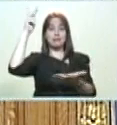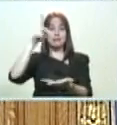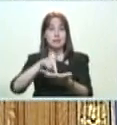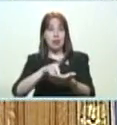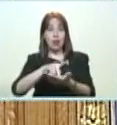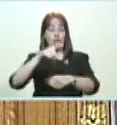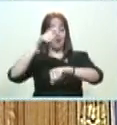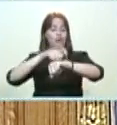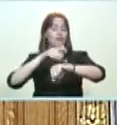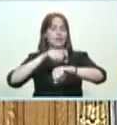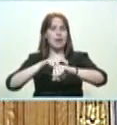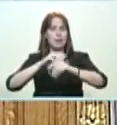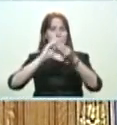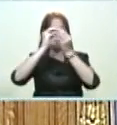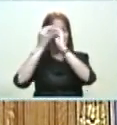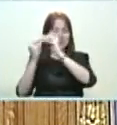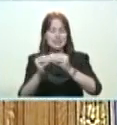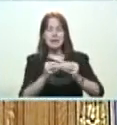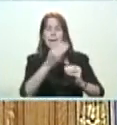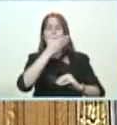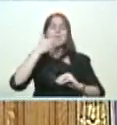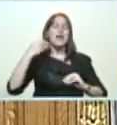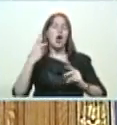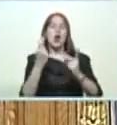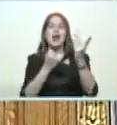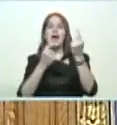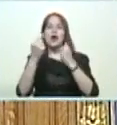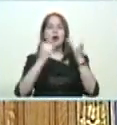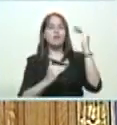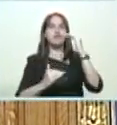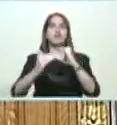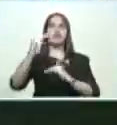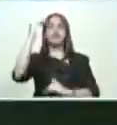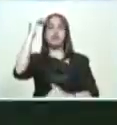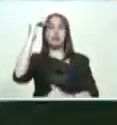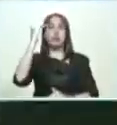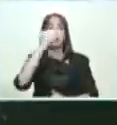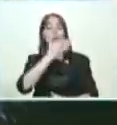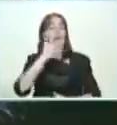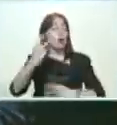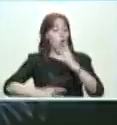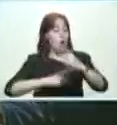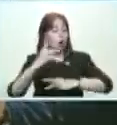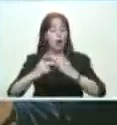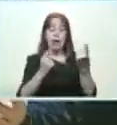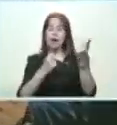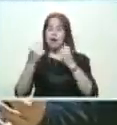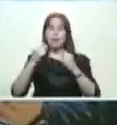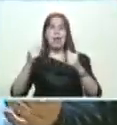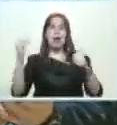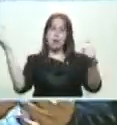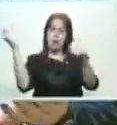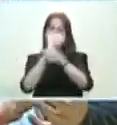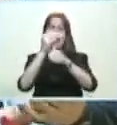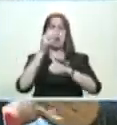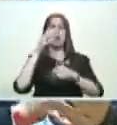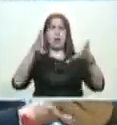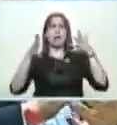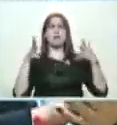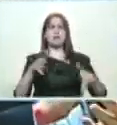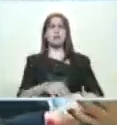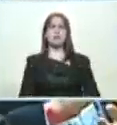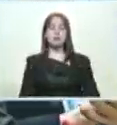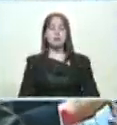de un tiempo de recuperación económica, de estabilidad, de prosperidad económica. Lo vamos a lograr. Vamos a